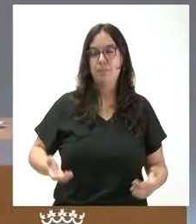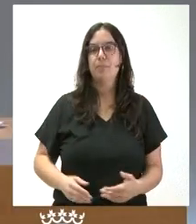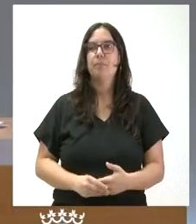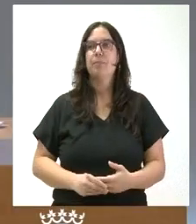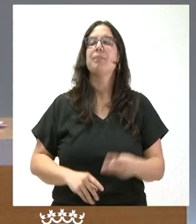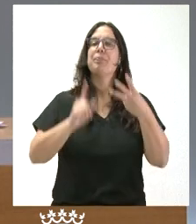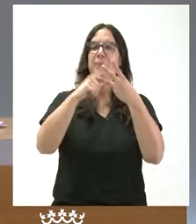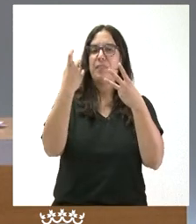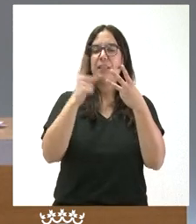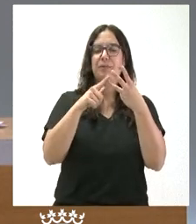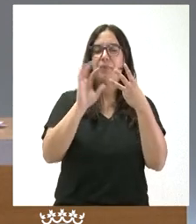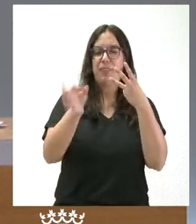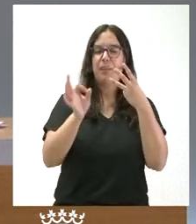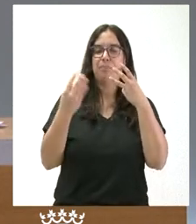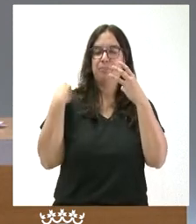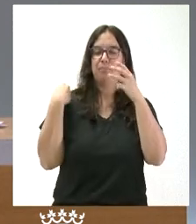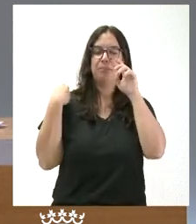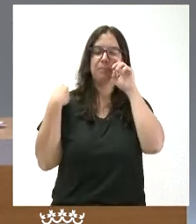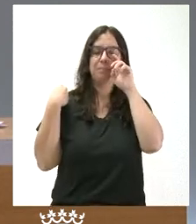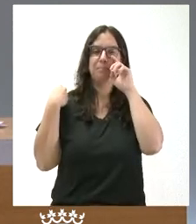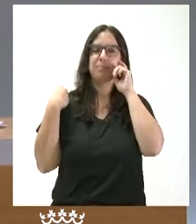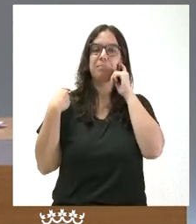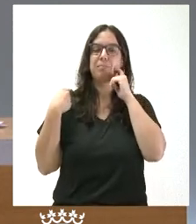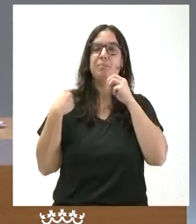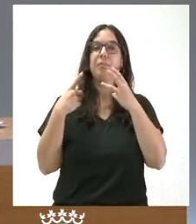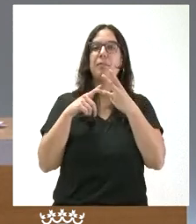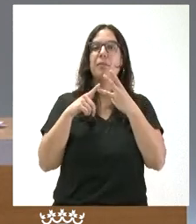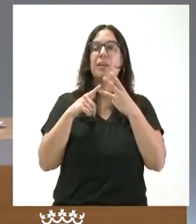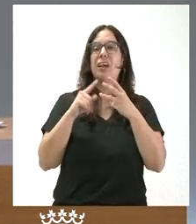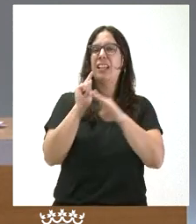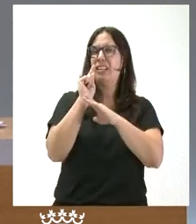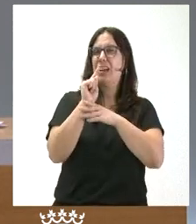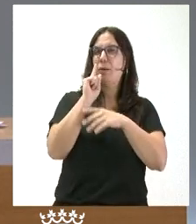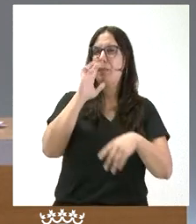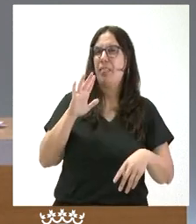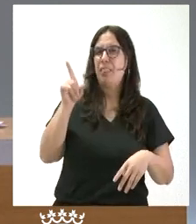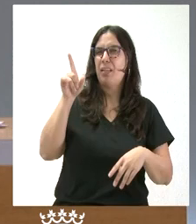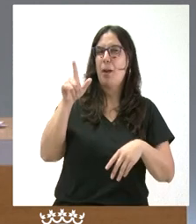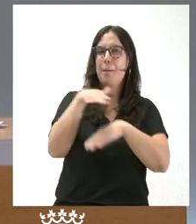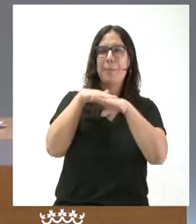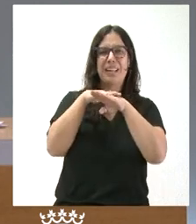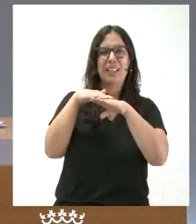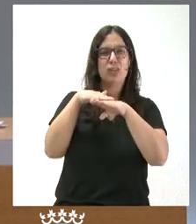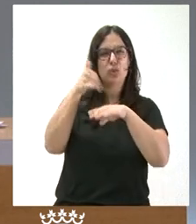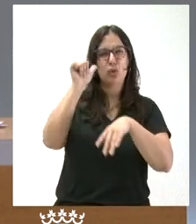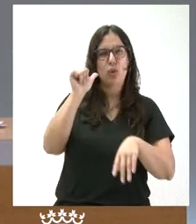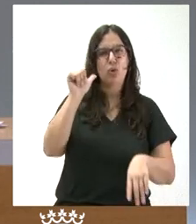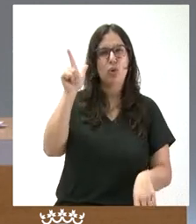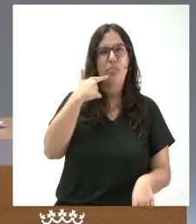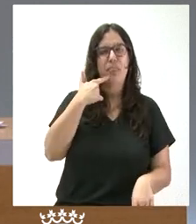La última pregunta usted, que creo que es una crítica del ministro, dice usted, de